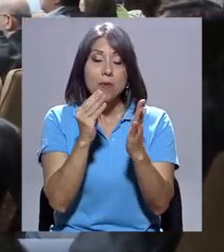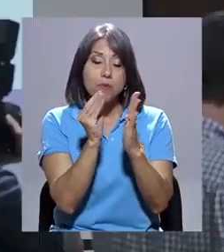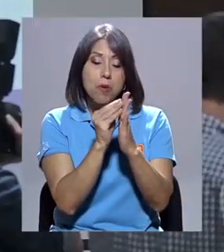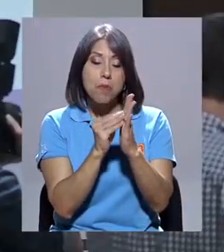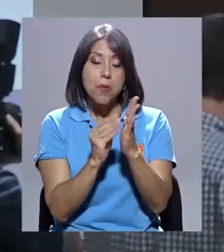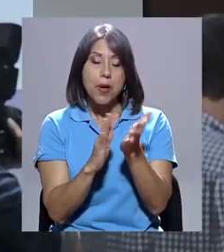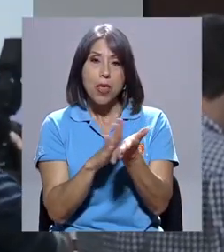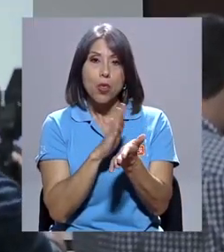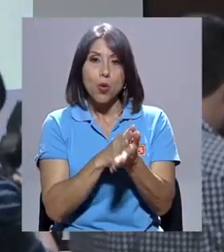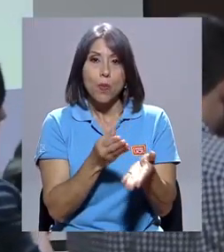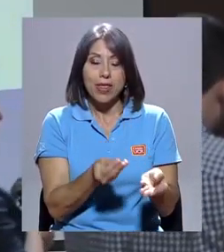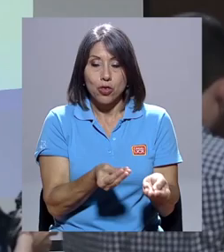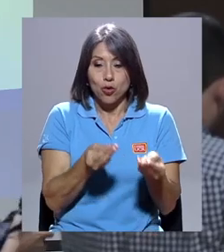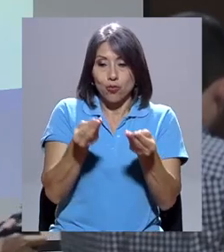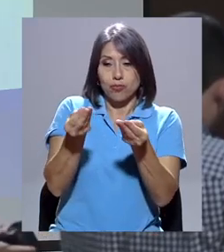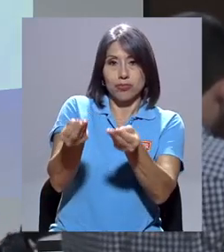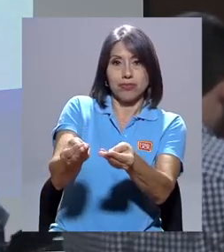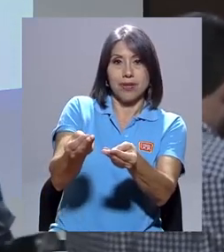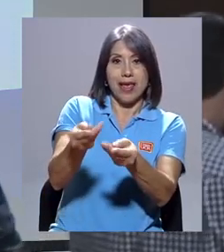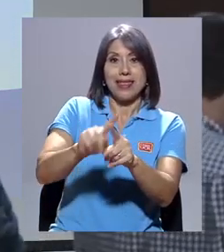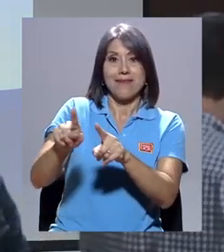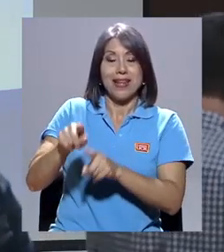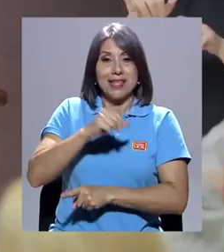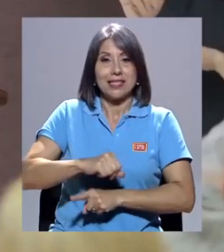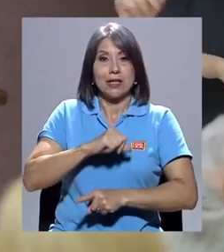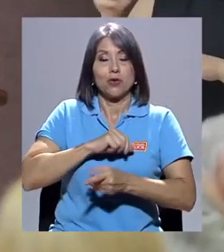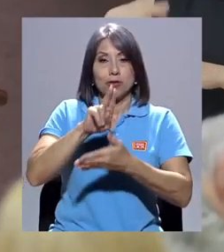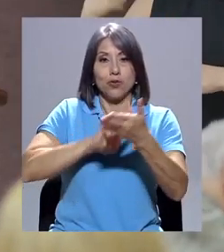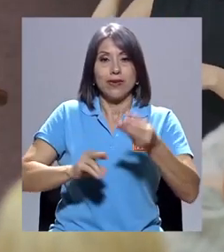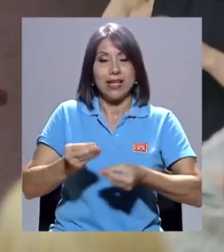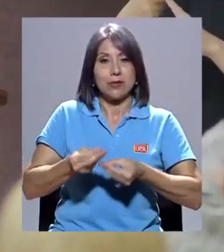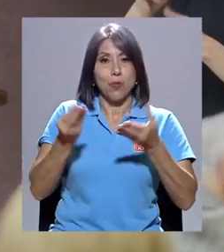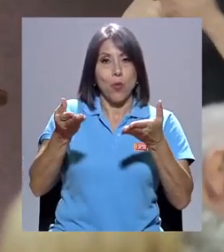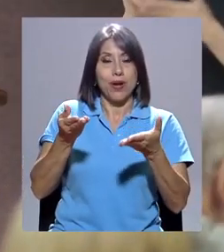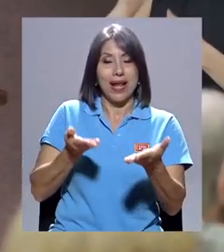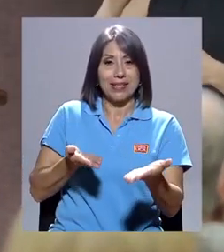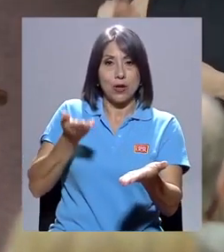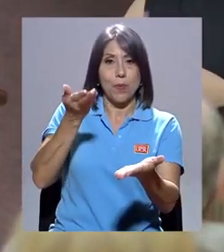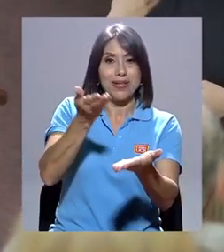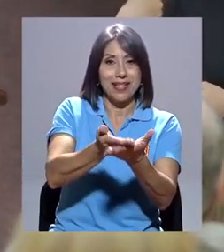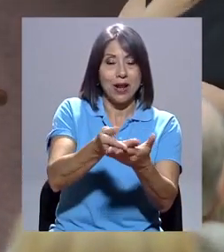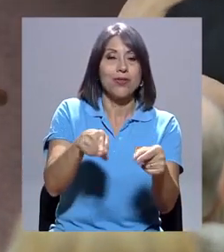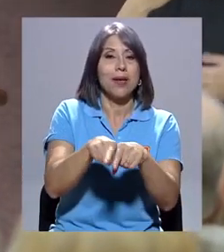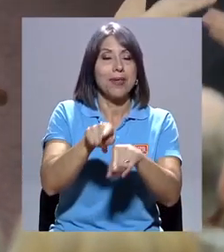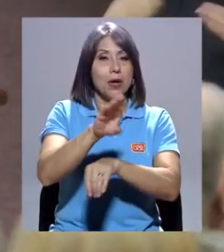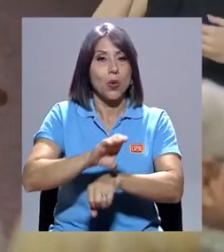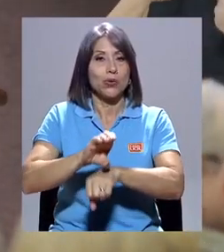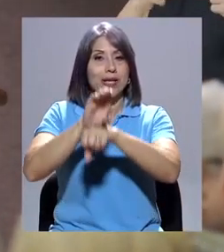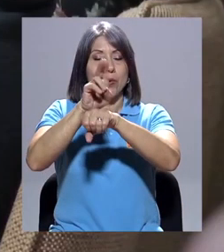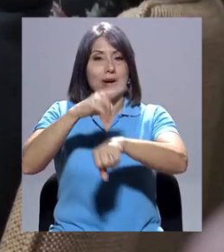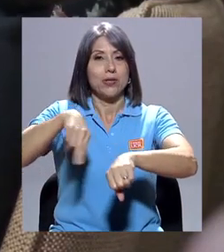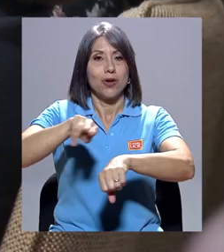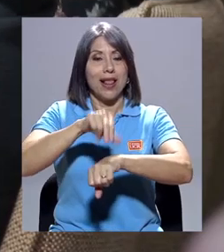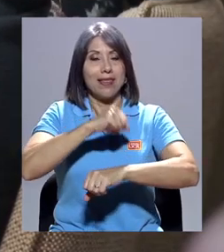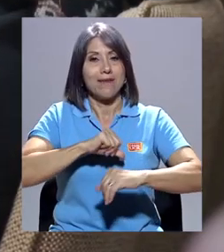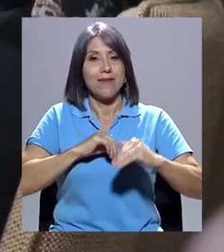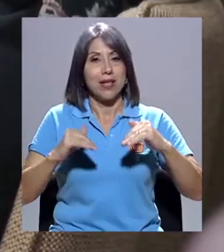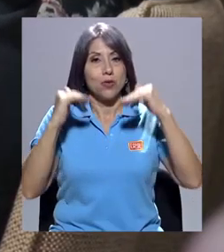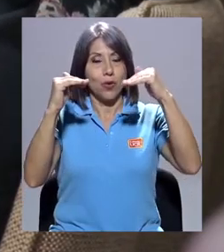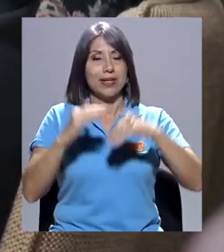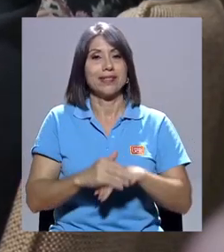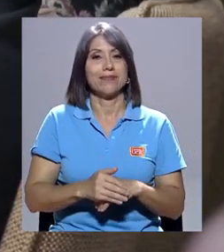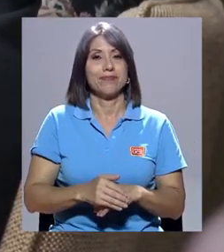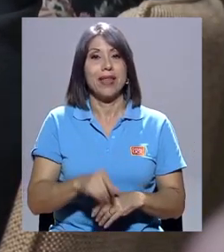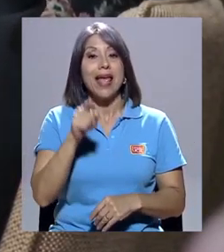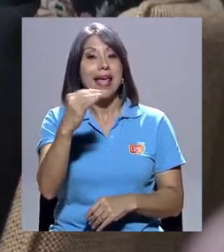que fue presentado por los rectores de las universidades públicas y el Consejo Nacional de Rectores. La iniciativa